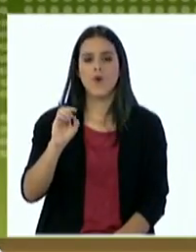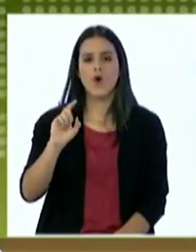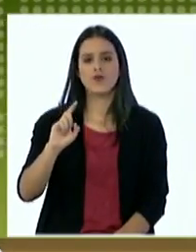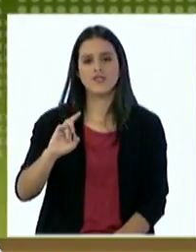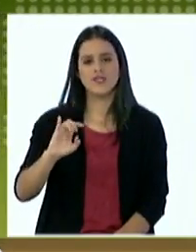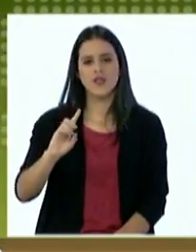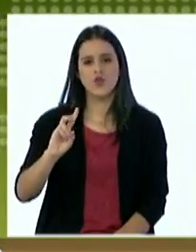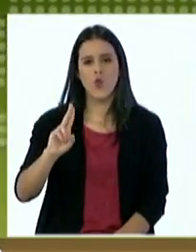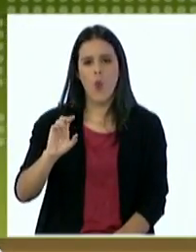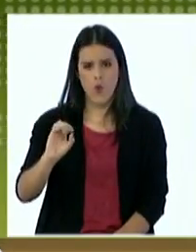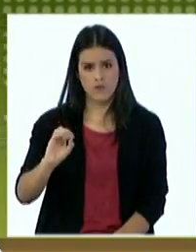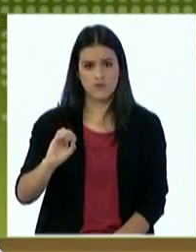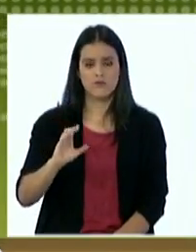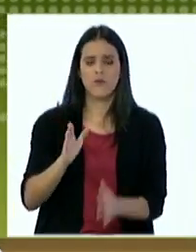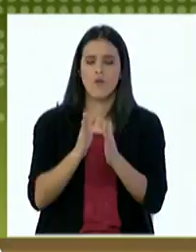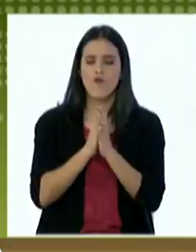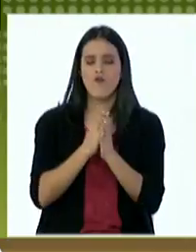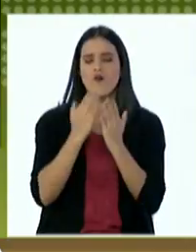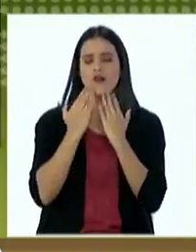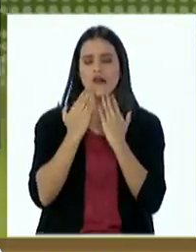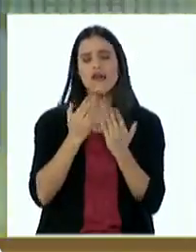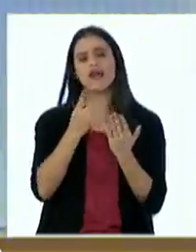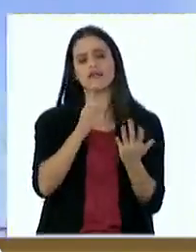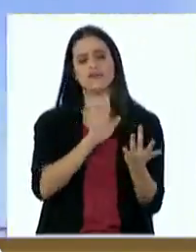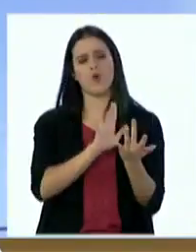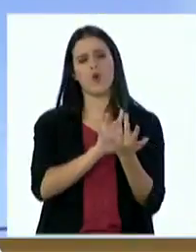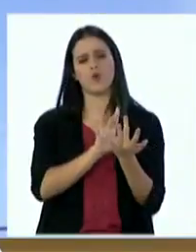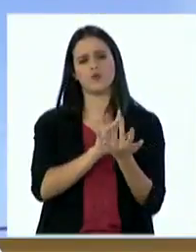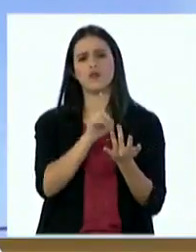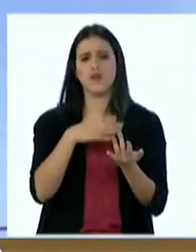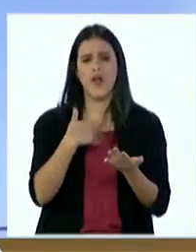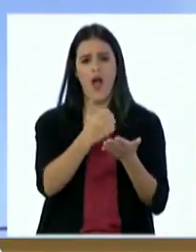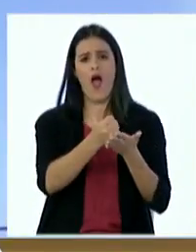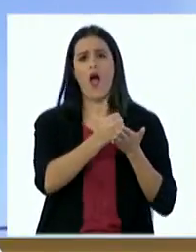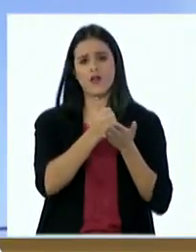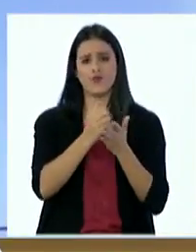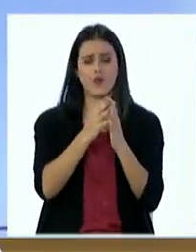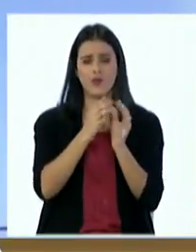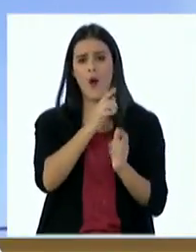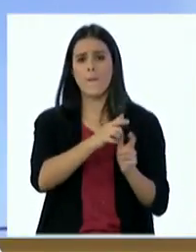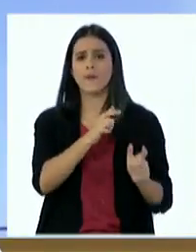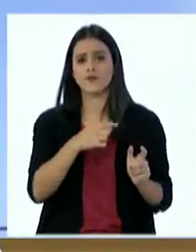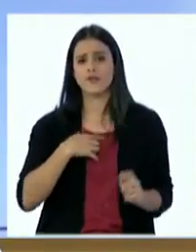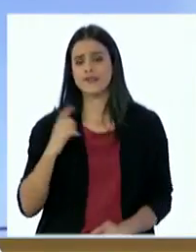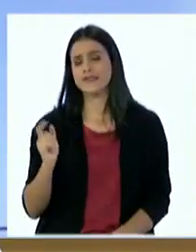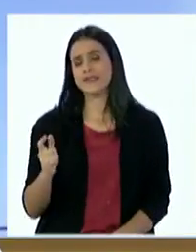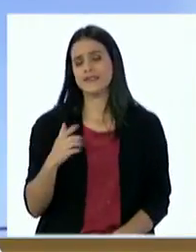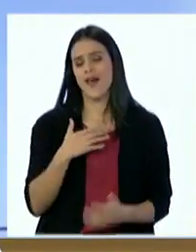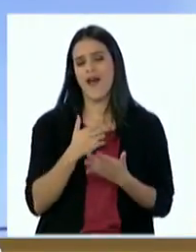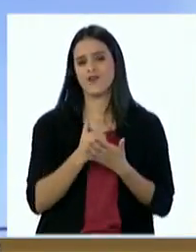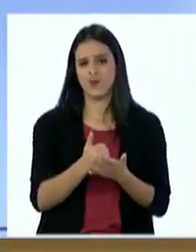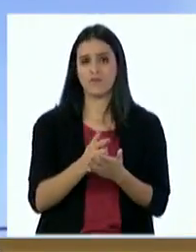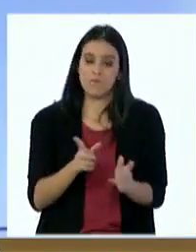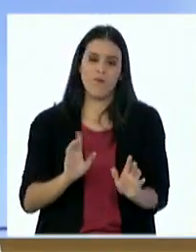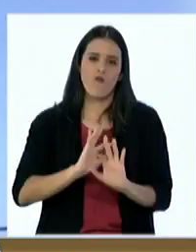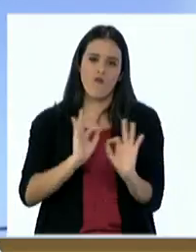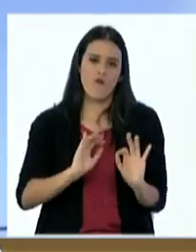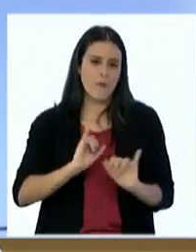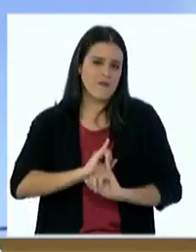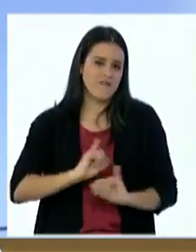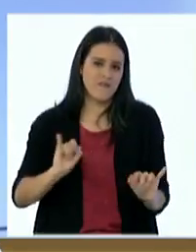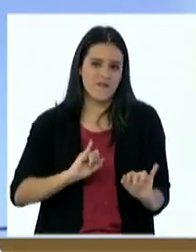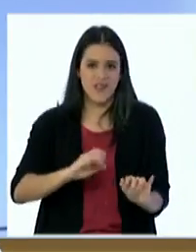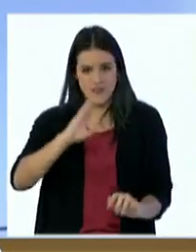agradecemos siempre su buena voluntad y la ayuda que puedan prestarle a todas las personas que lo necesiten de esta manera finalizamos noticias